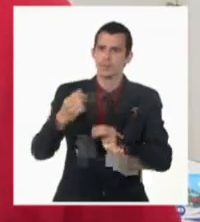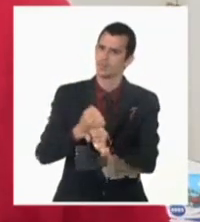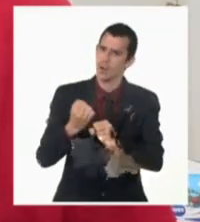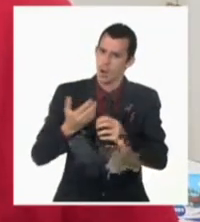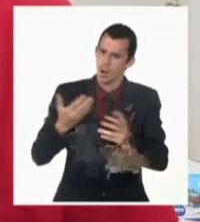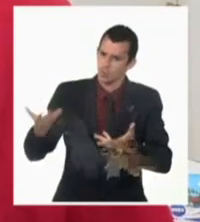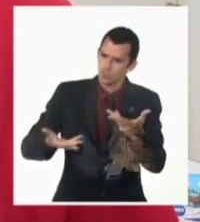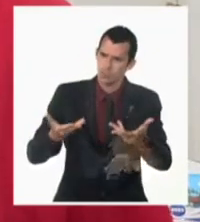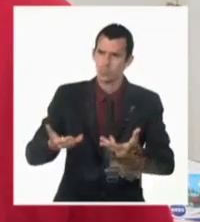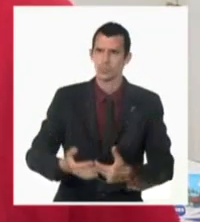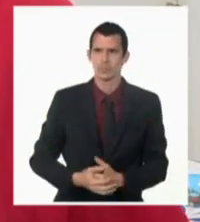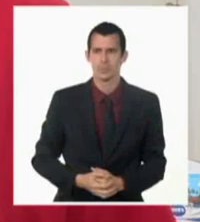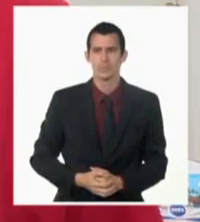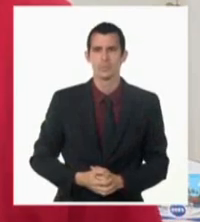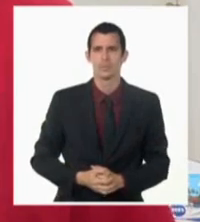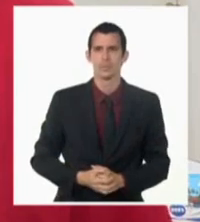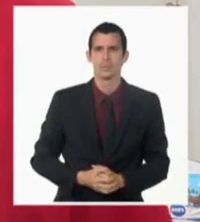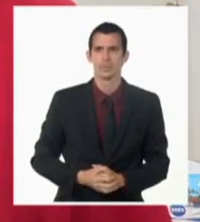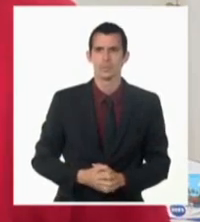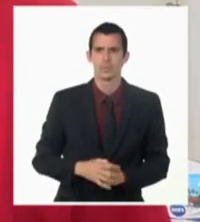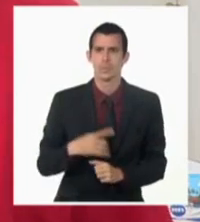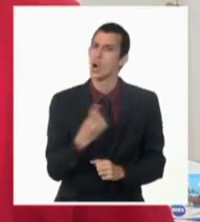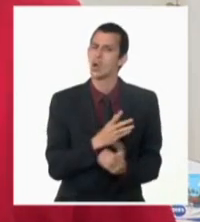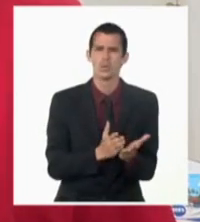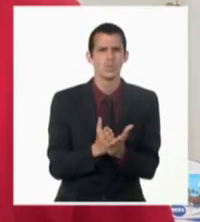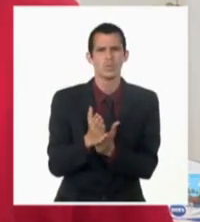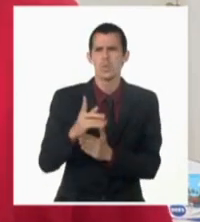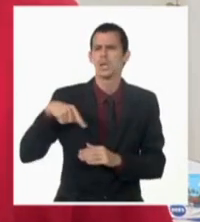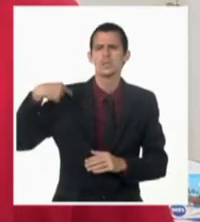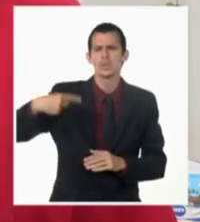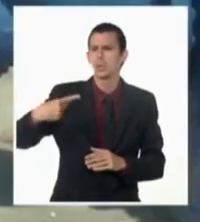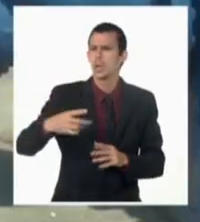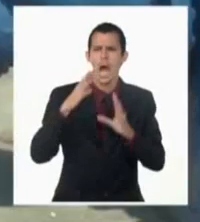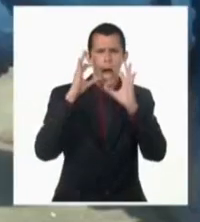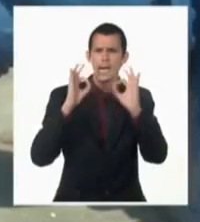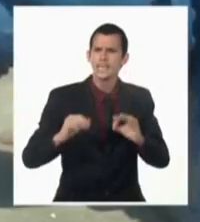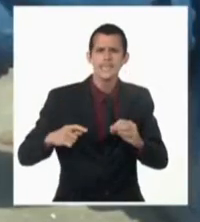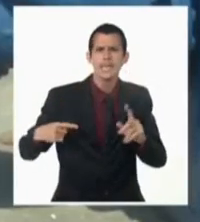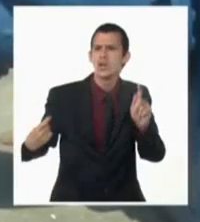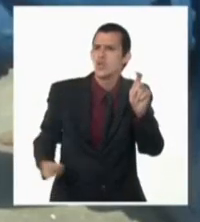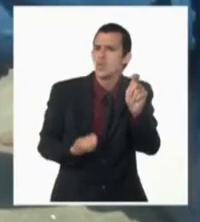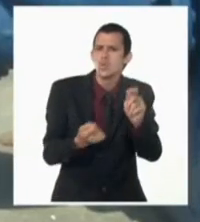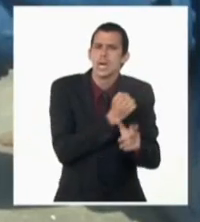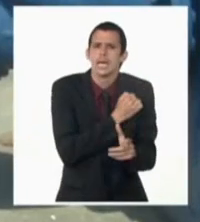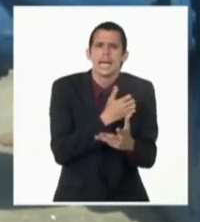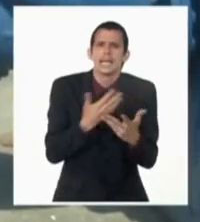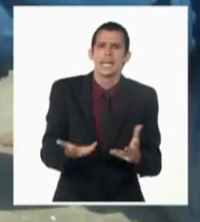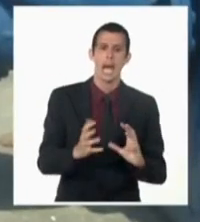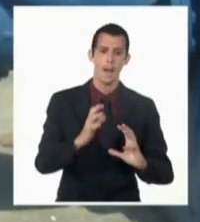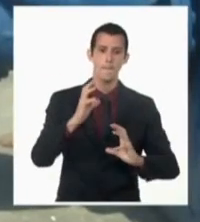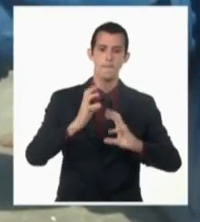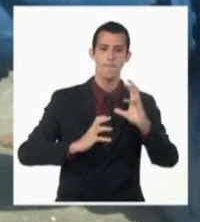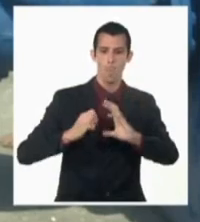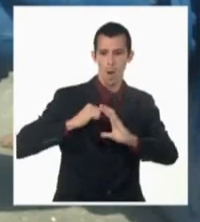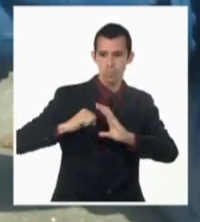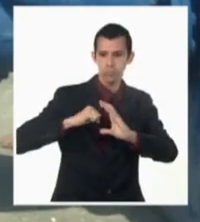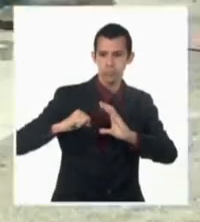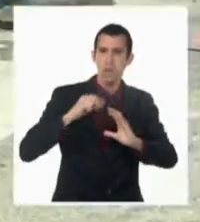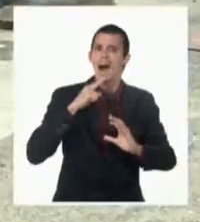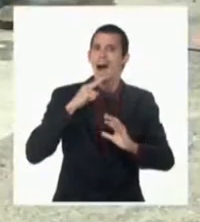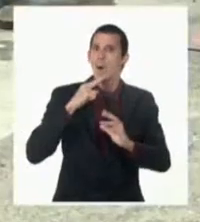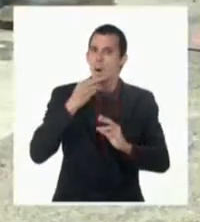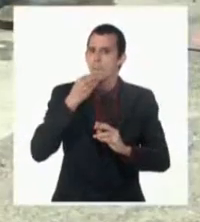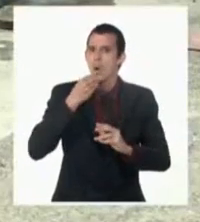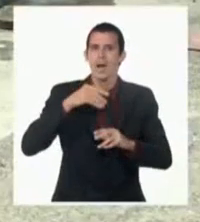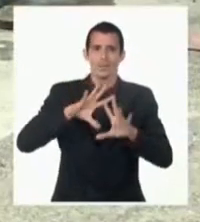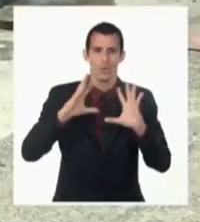equipos. Es un trabajo diario y nosotros lo mantenemos de esa forma. Y en segundo lugar, están todas las gestiones